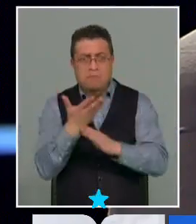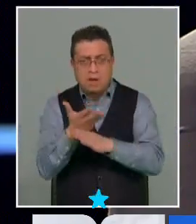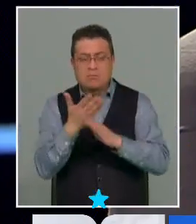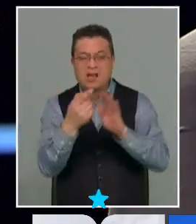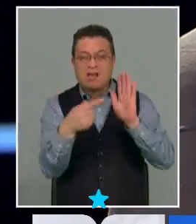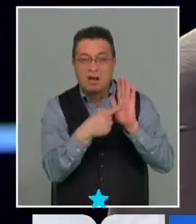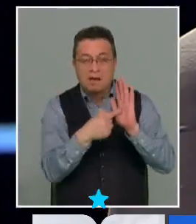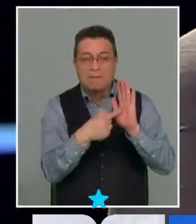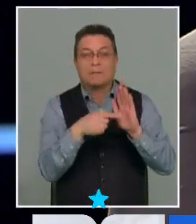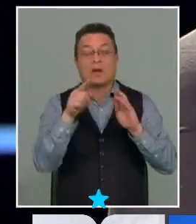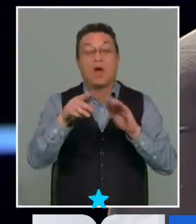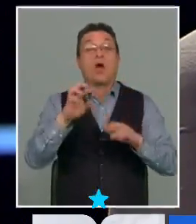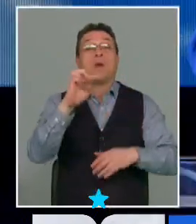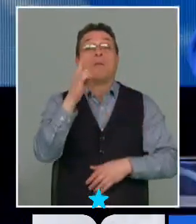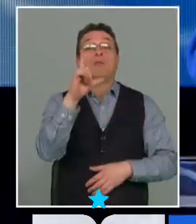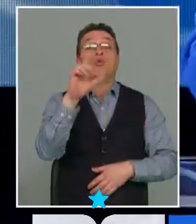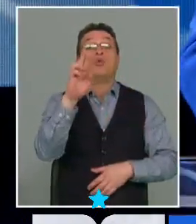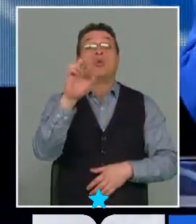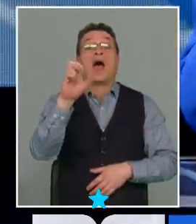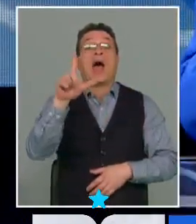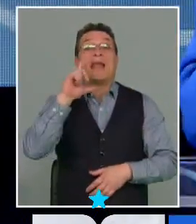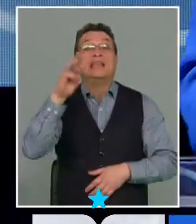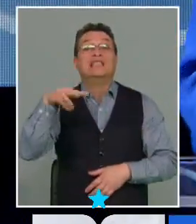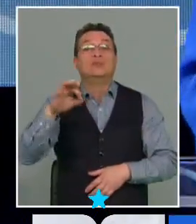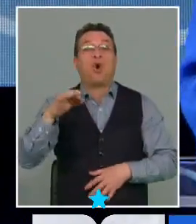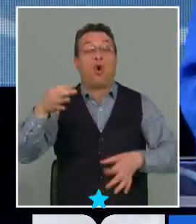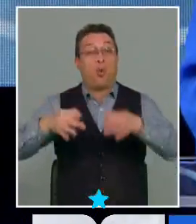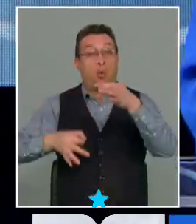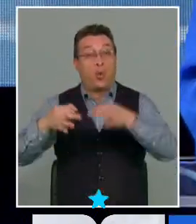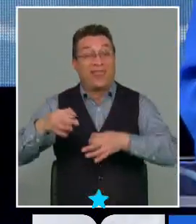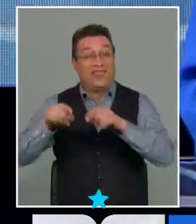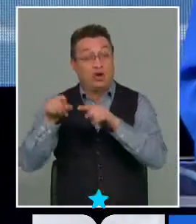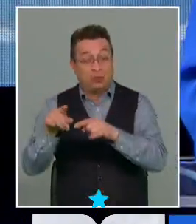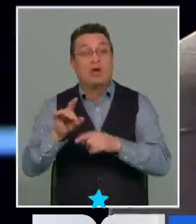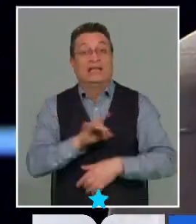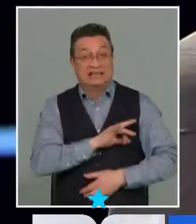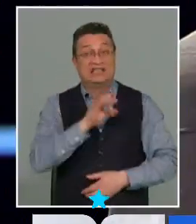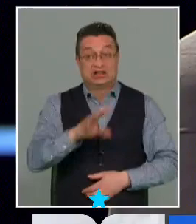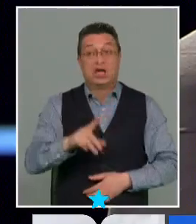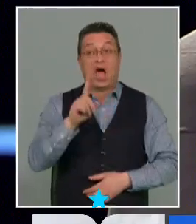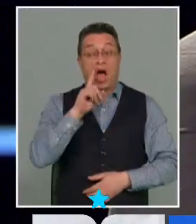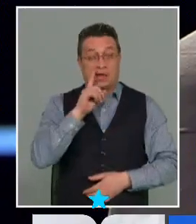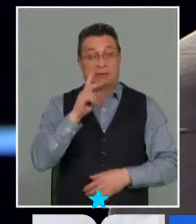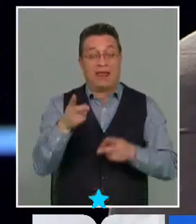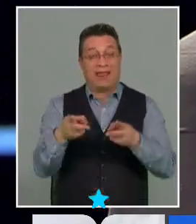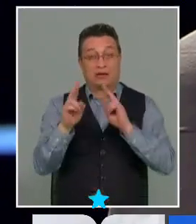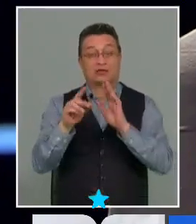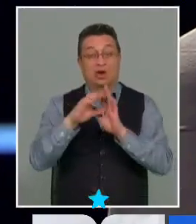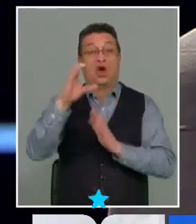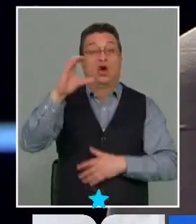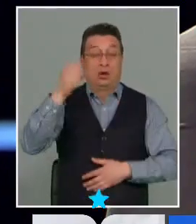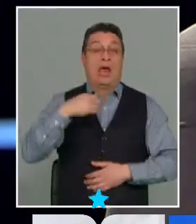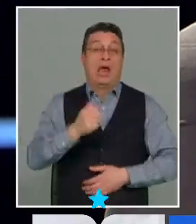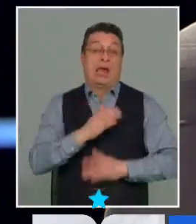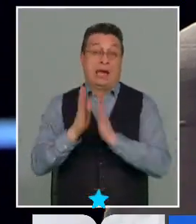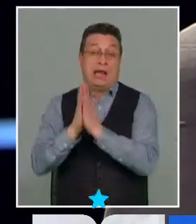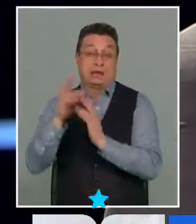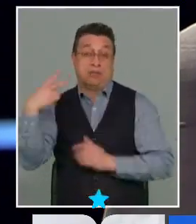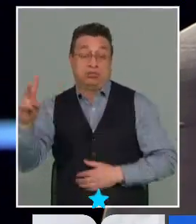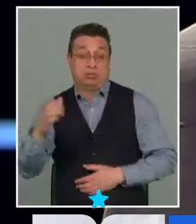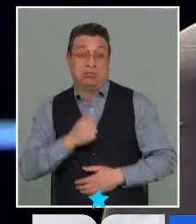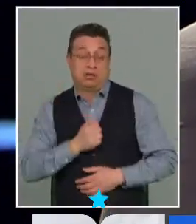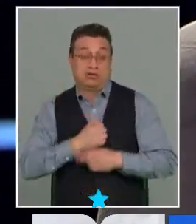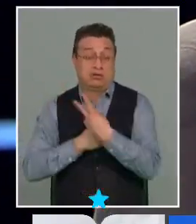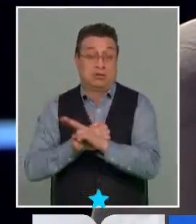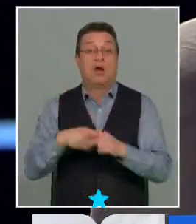el tema del pluralismo jurídico hay que poner en el contexto de que en Chile hay la rama del derecho dice derecho canónico derecho penal